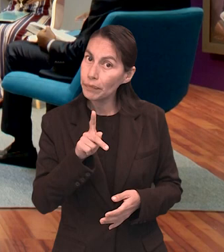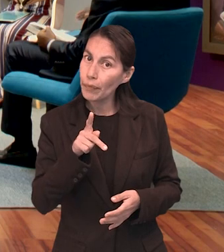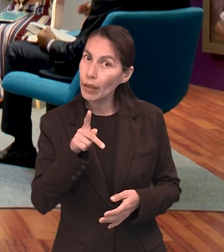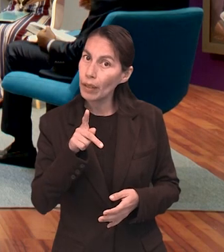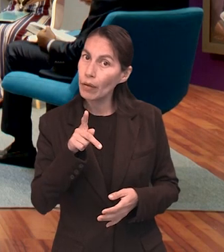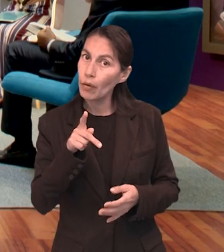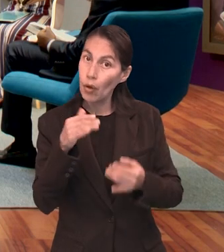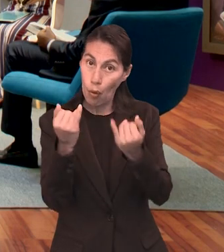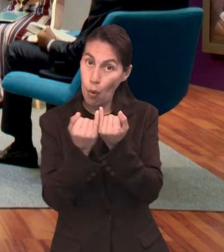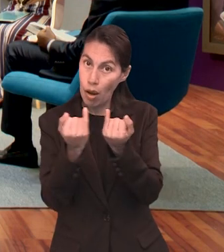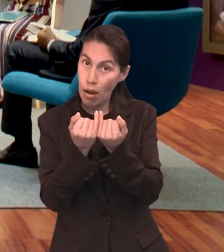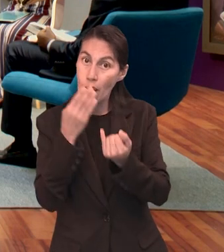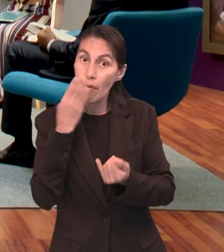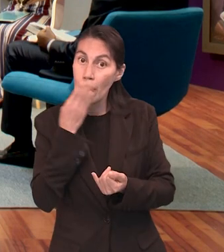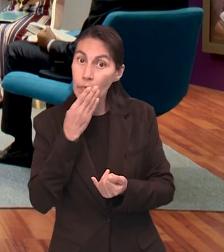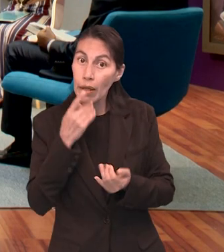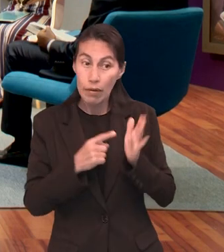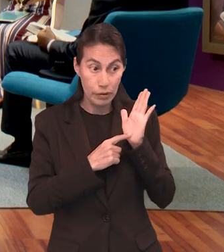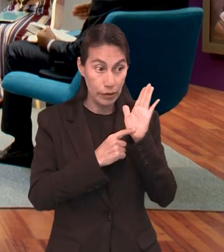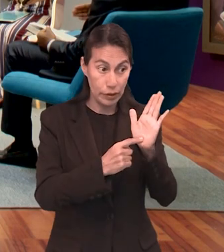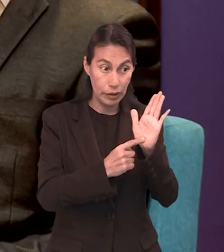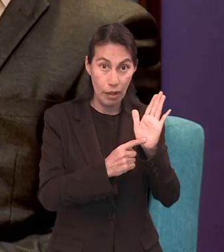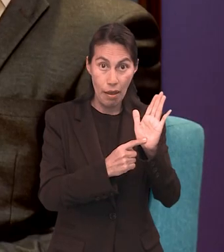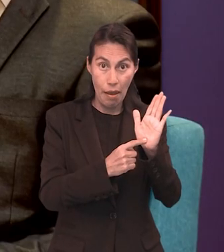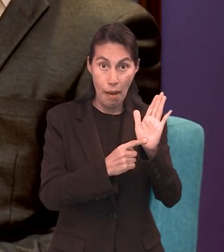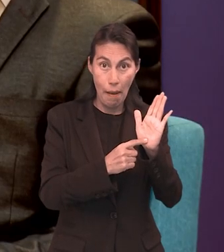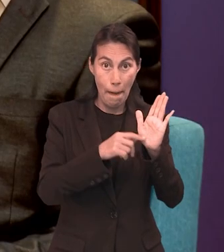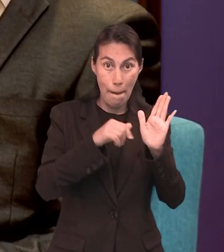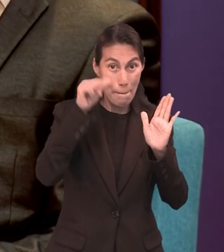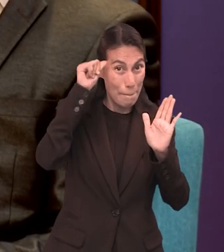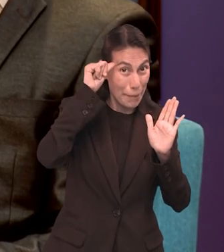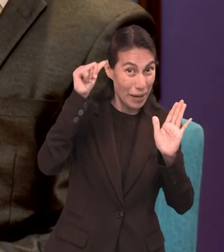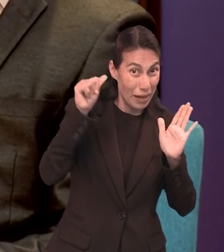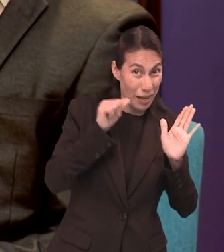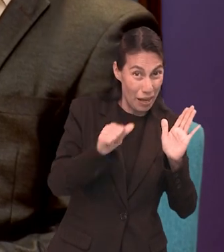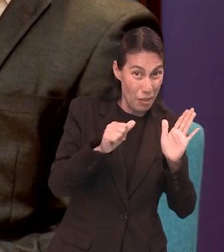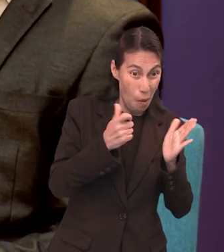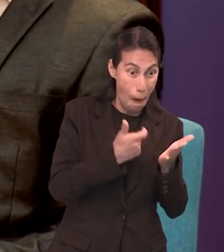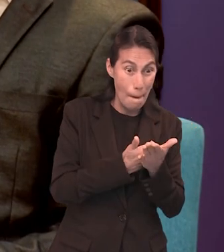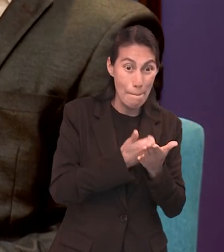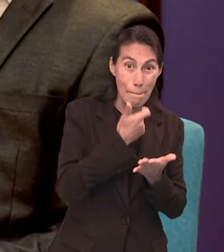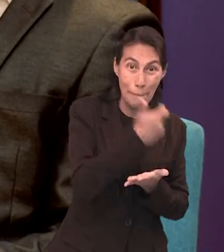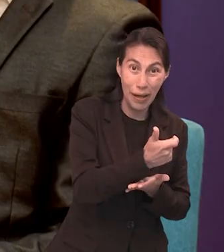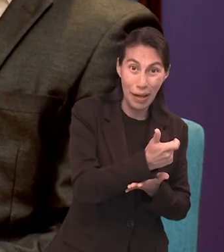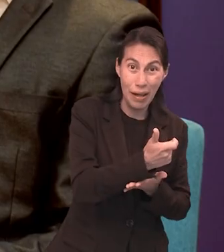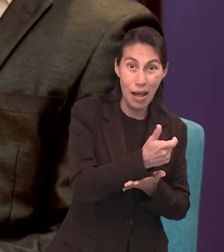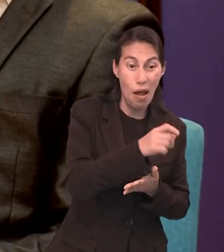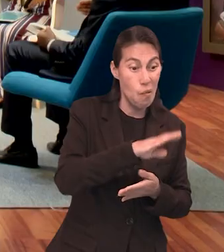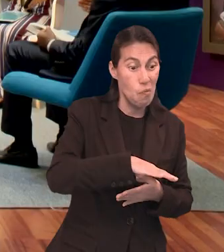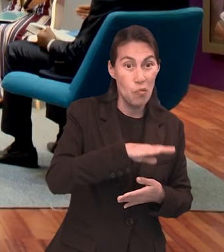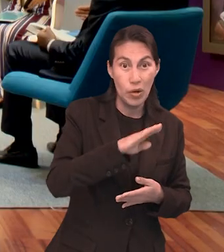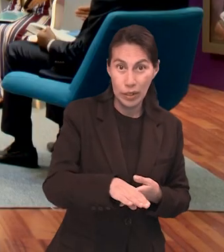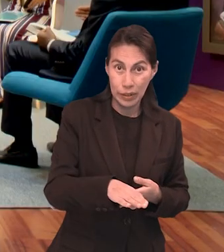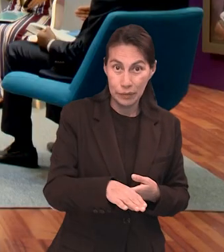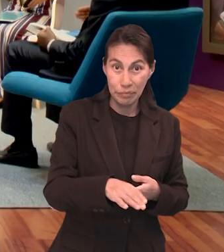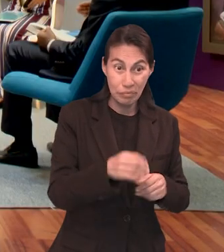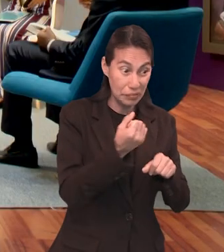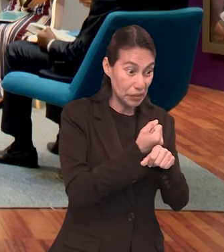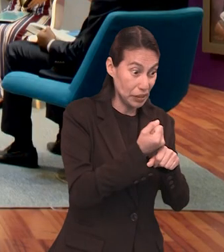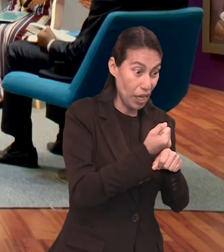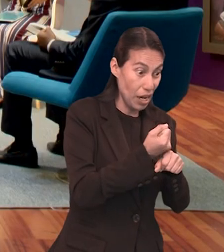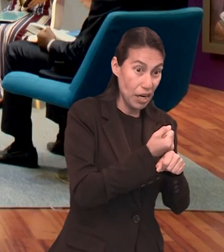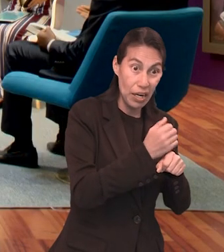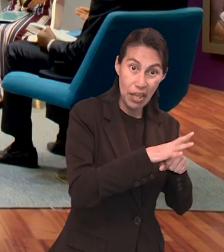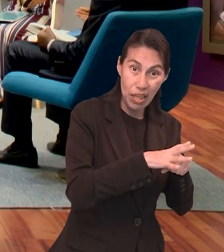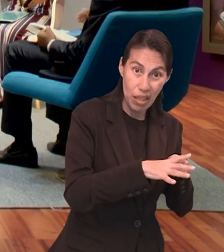la paga del pecado es la muerte. Sin derramamiento de sangre no hay